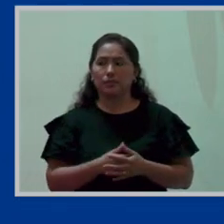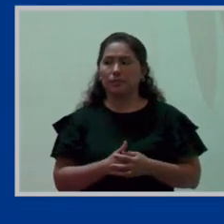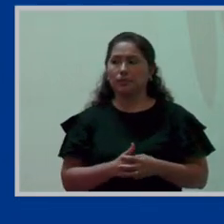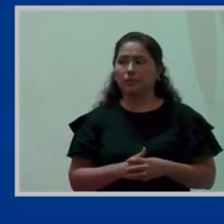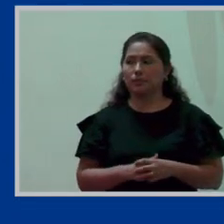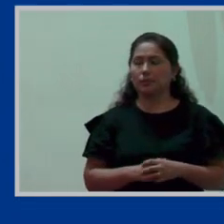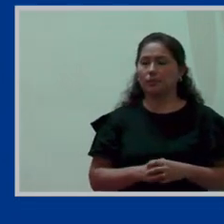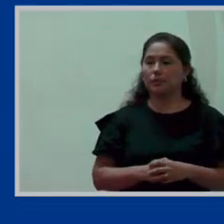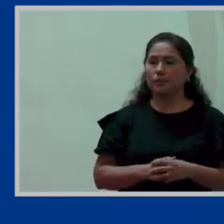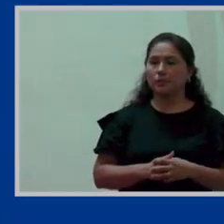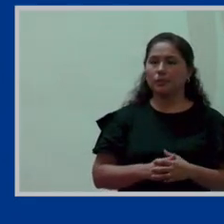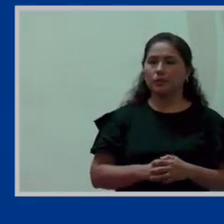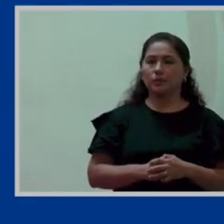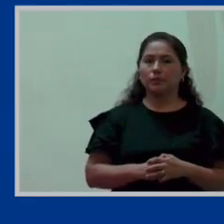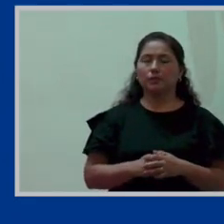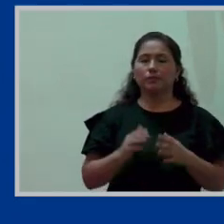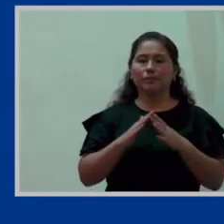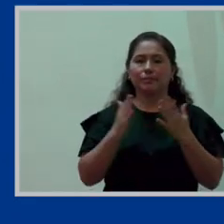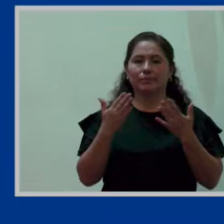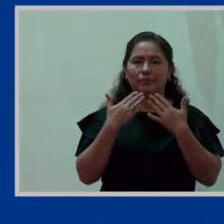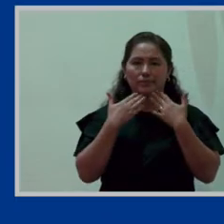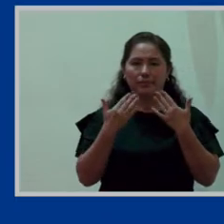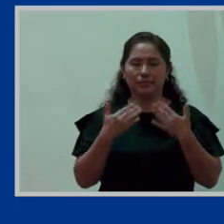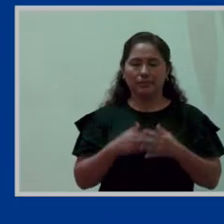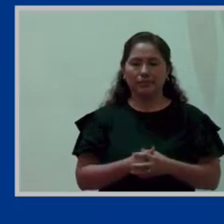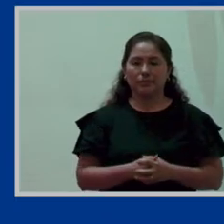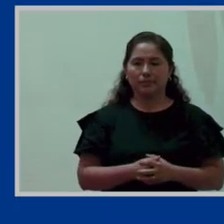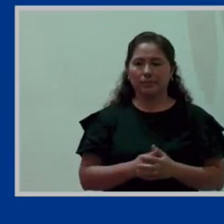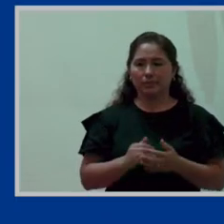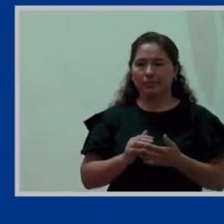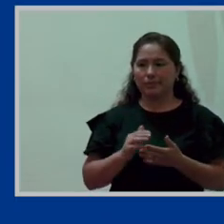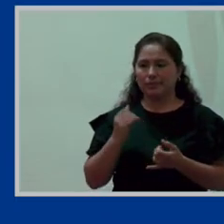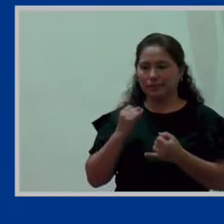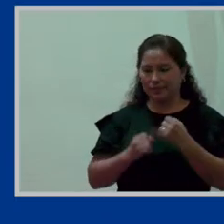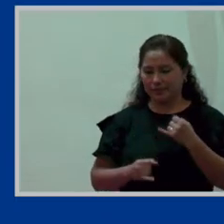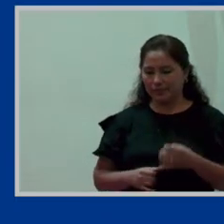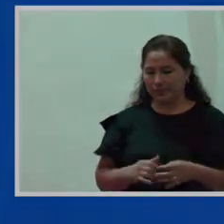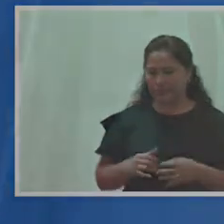bien muchas gracias muy amables y disculpen ustedes